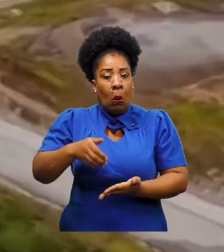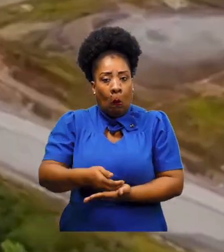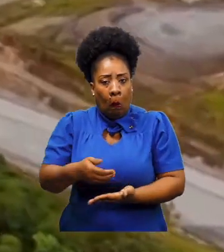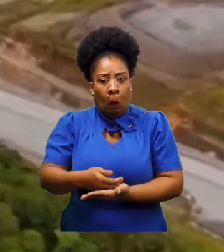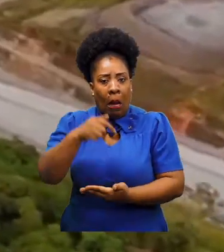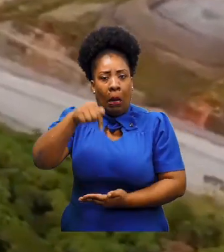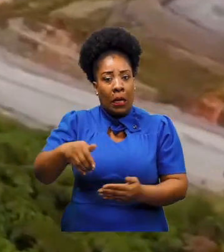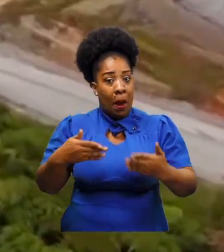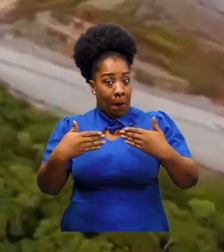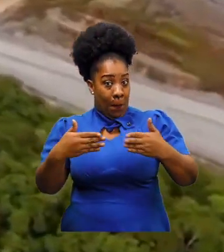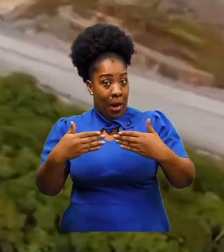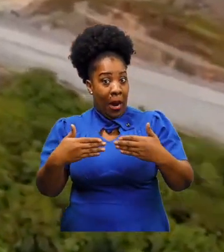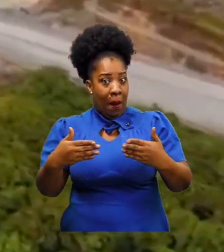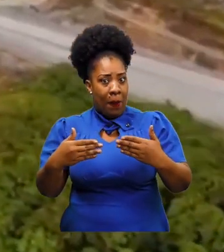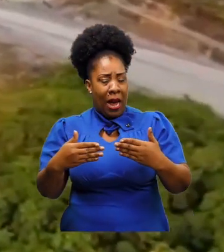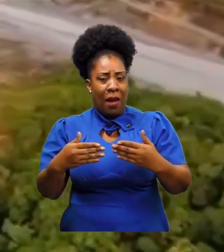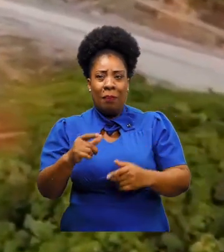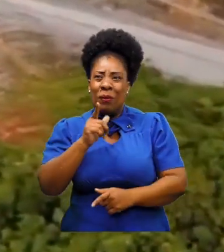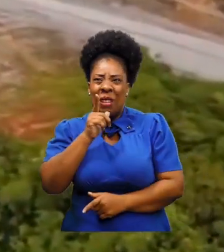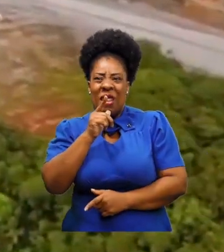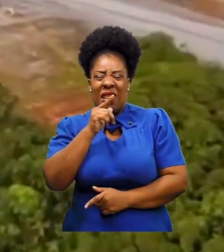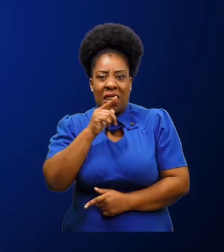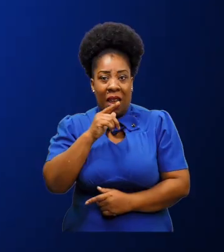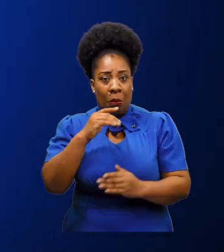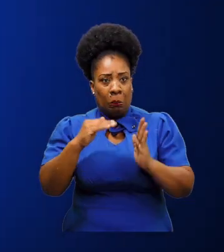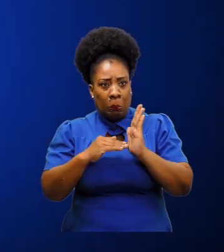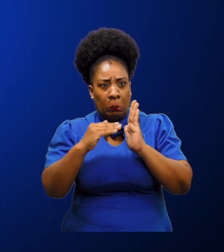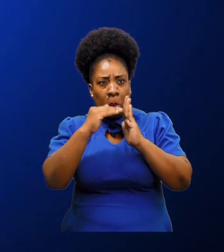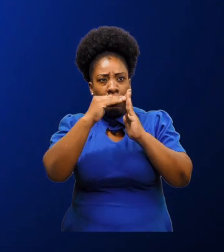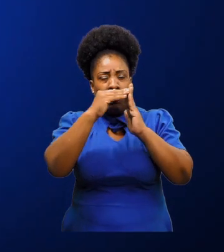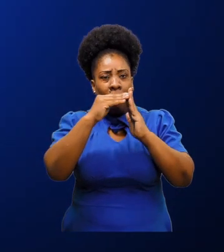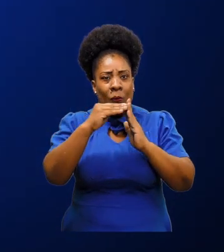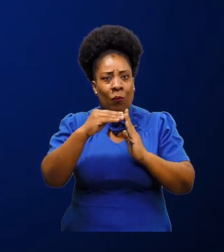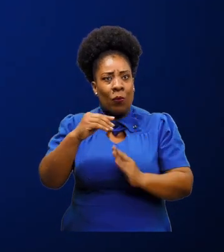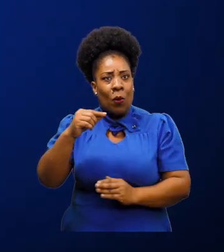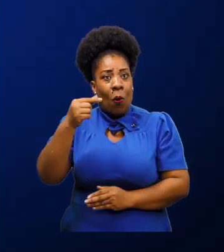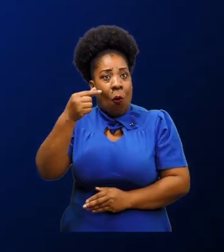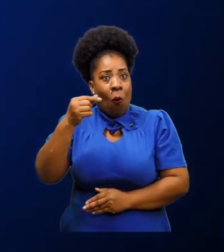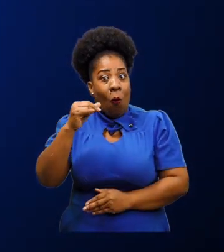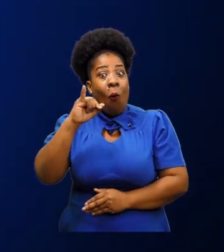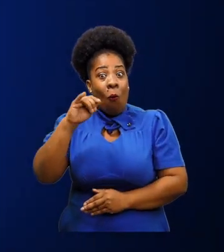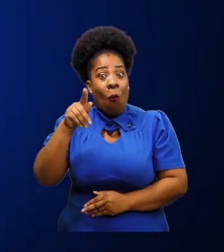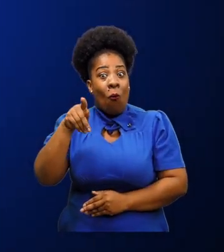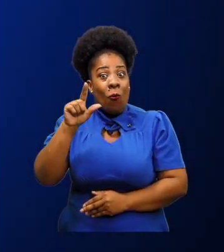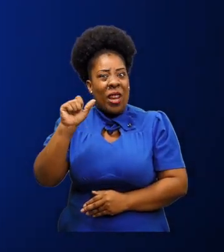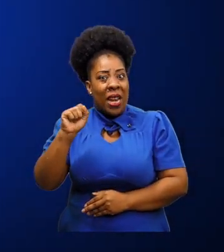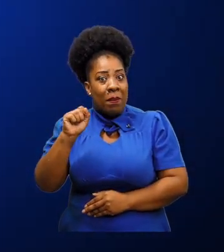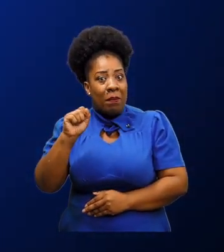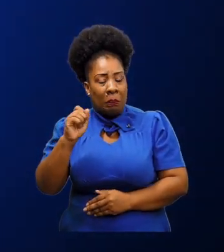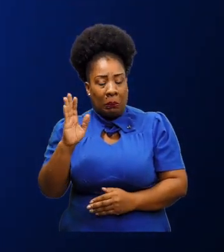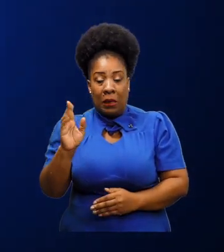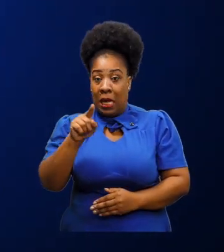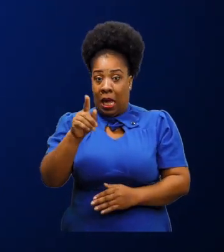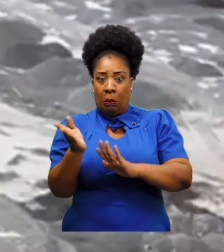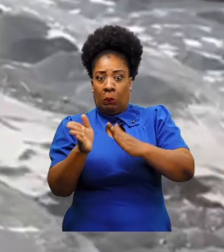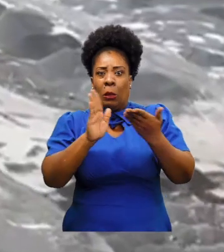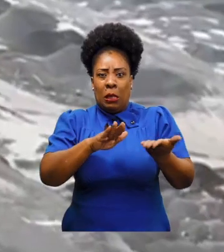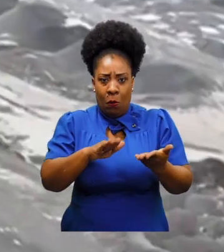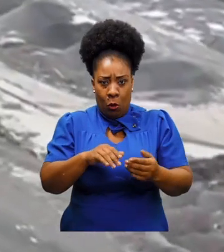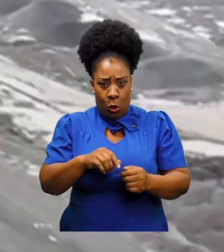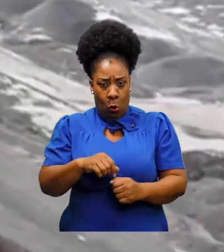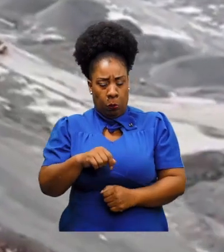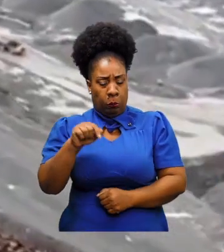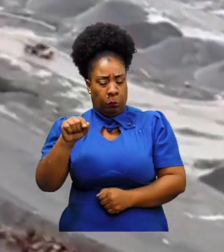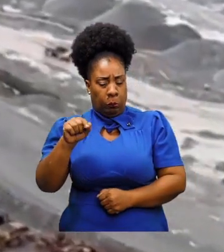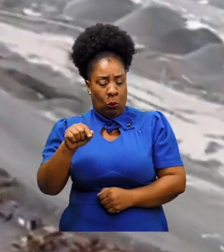Cobre Panamá, y cuyo accionista mayoritario figura Philip Pascal, quien falleció este 2023. Con